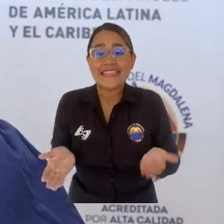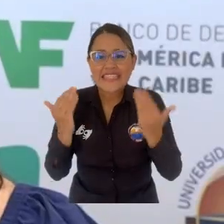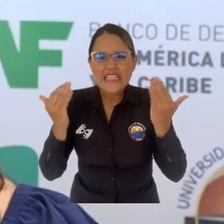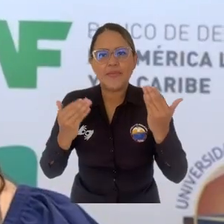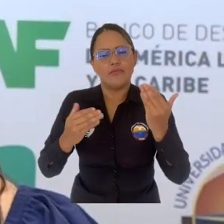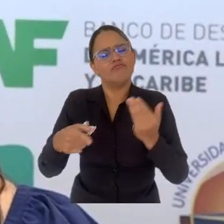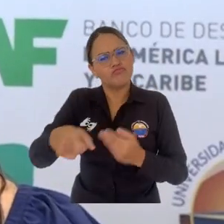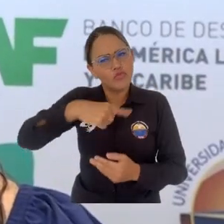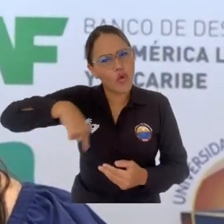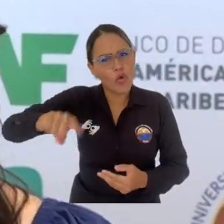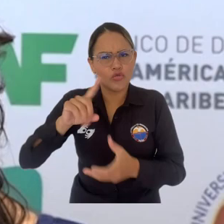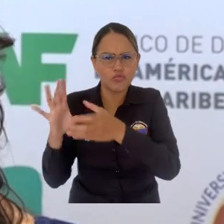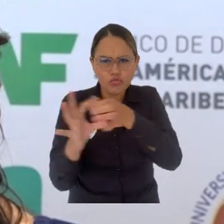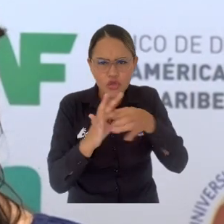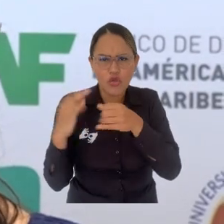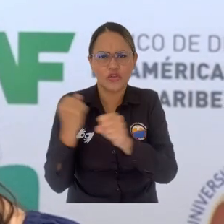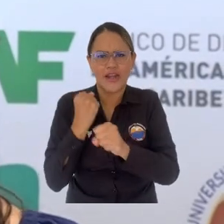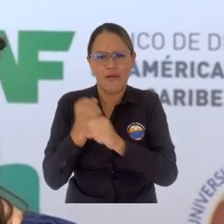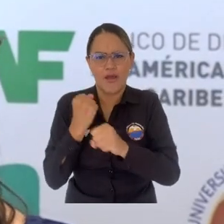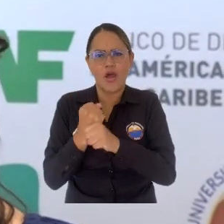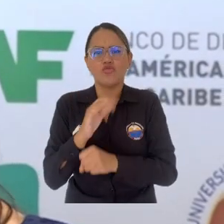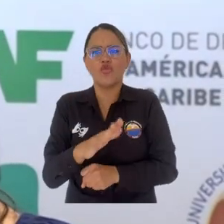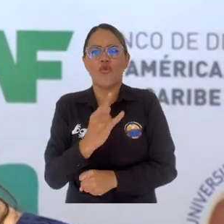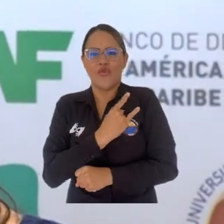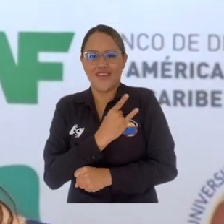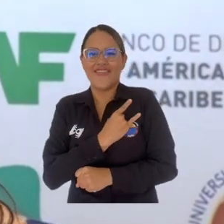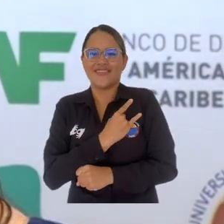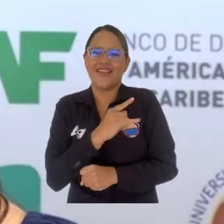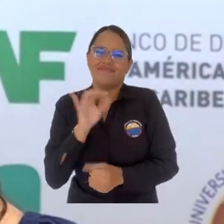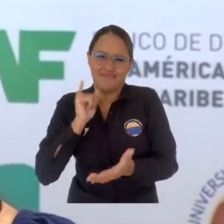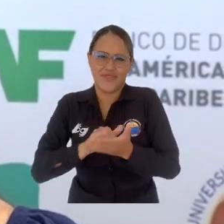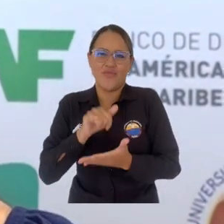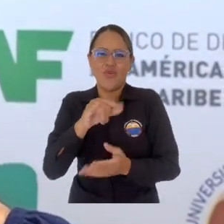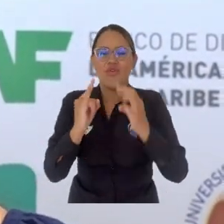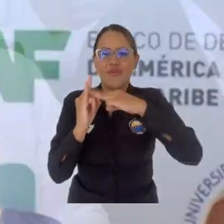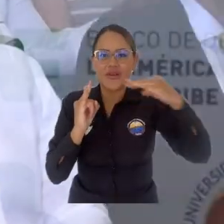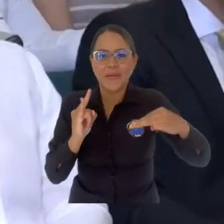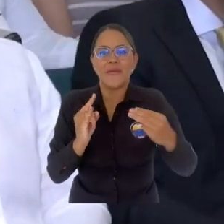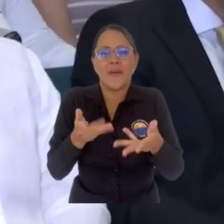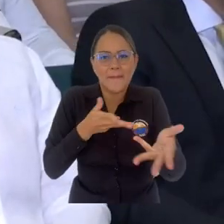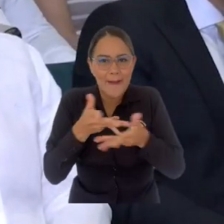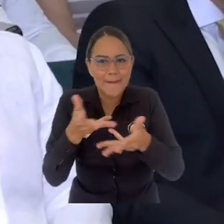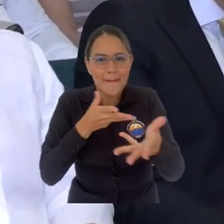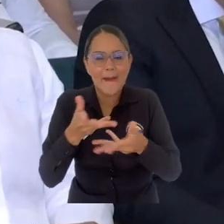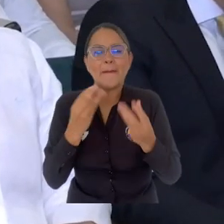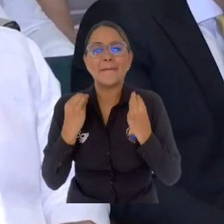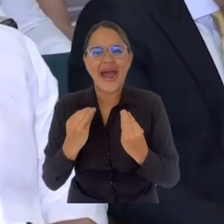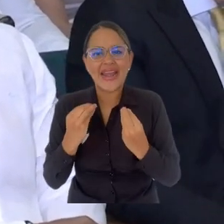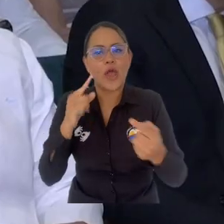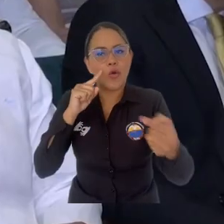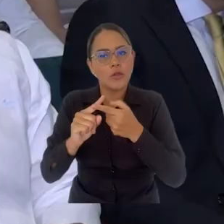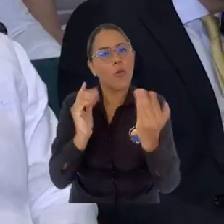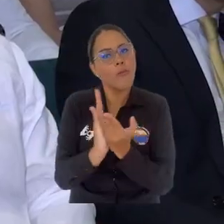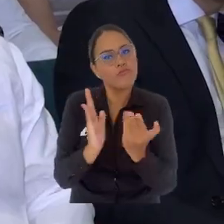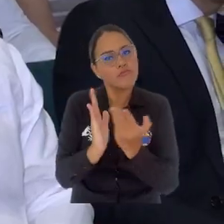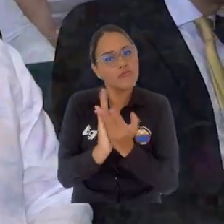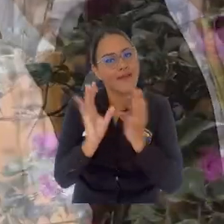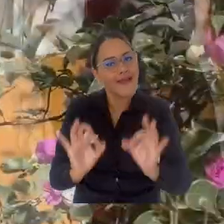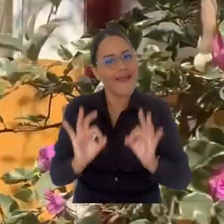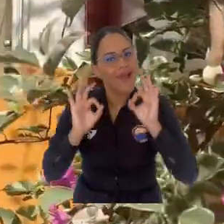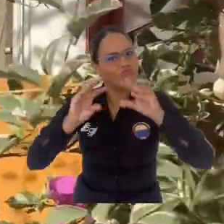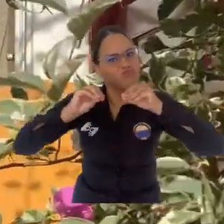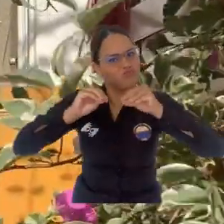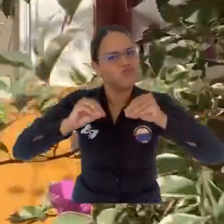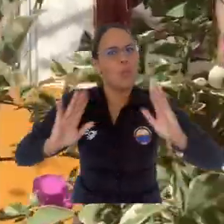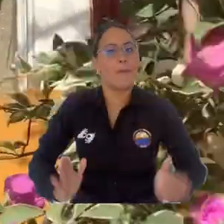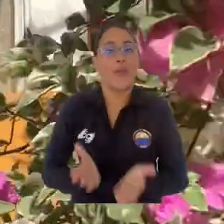academia, con la Universidad del Magdalena porque realmente esa es la manera de transformar nuestra ciudad. Para seguir mejorando la calidad educativa de la